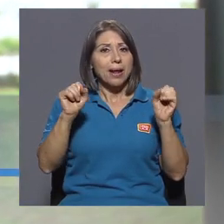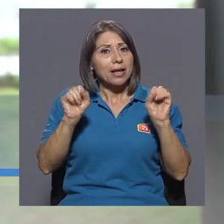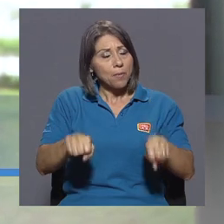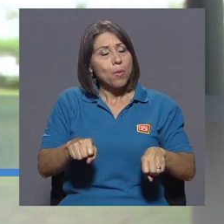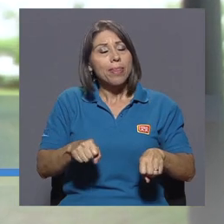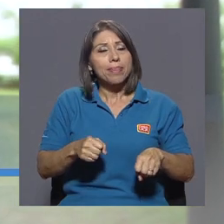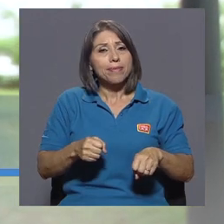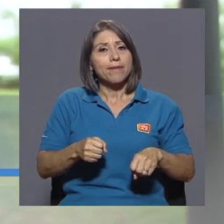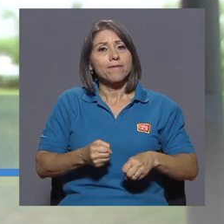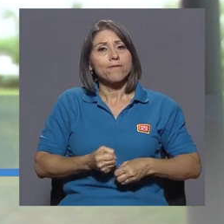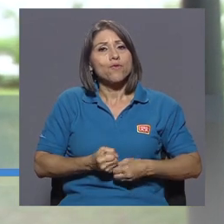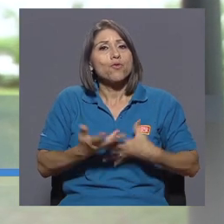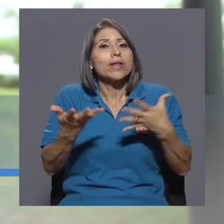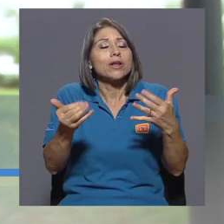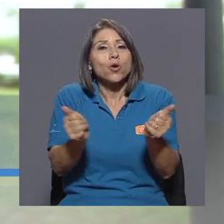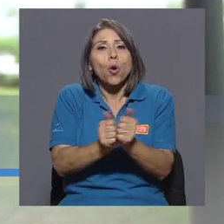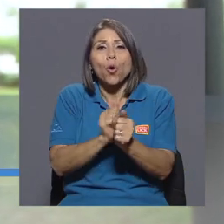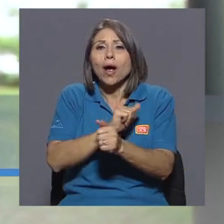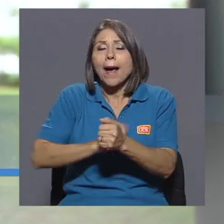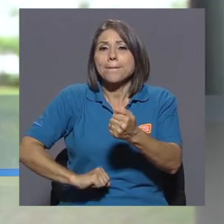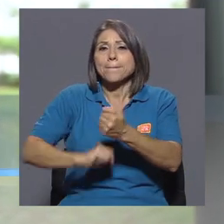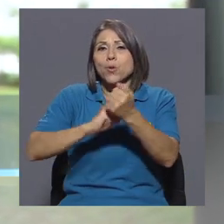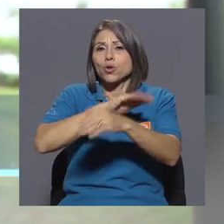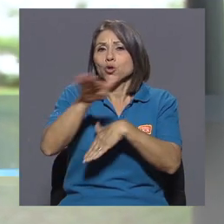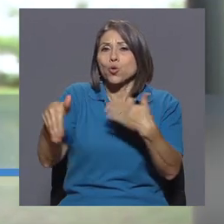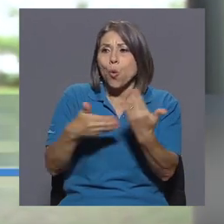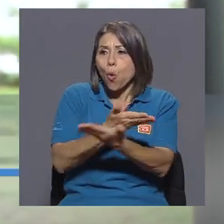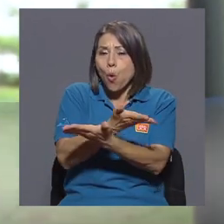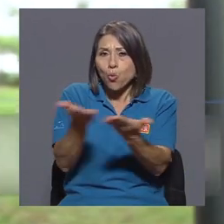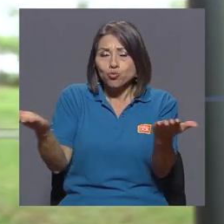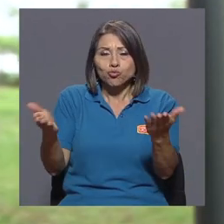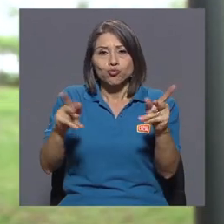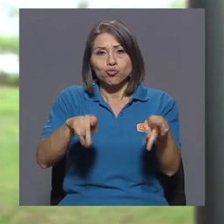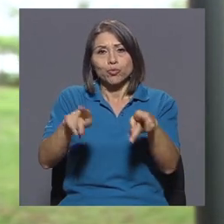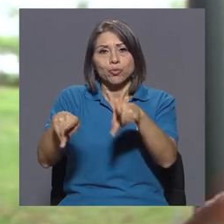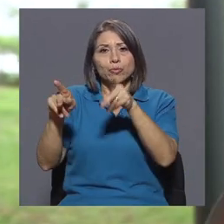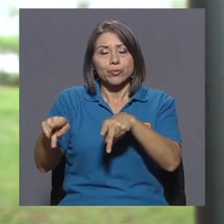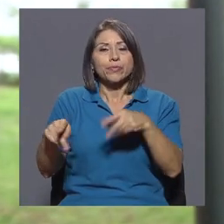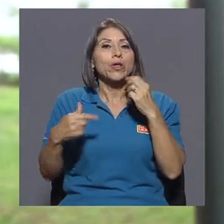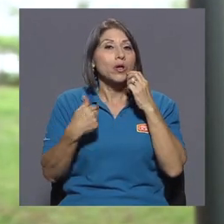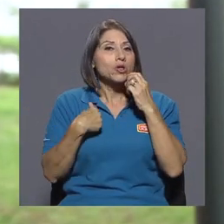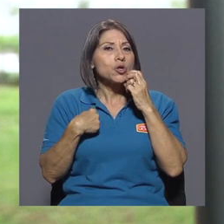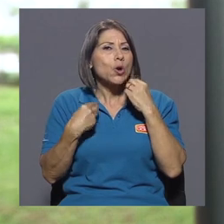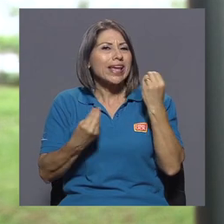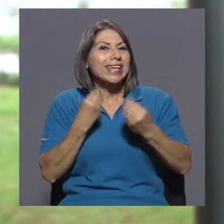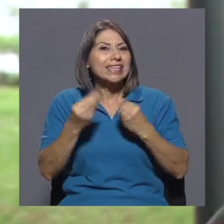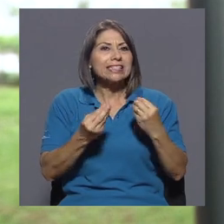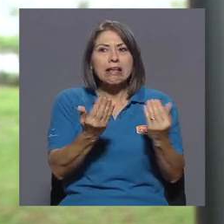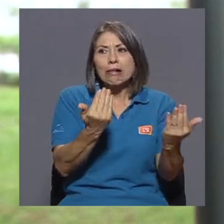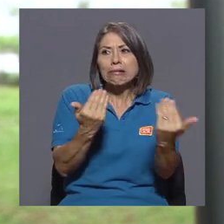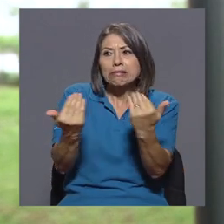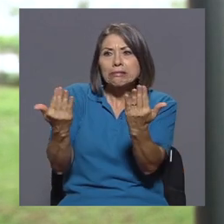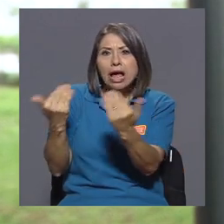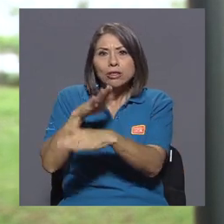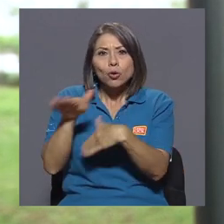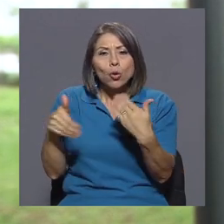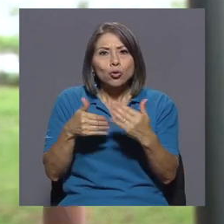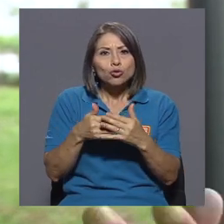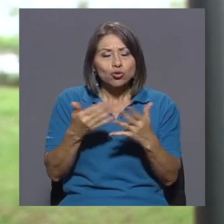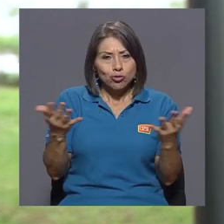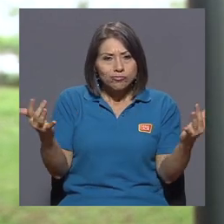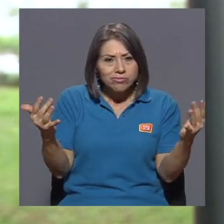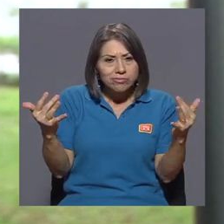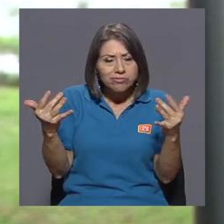con el aporte de todos y todas los miembros del grupo. Entonces yo lo que hice fue convocarlos a todos, reunirlos en grupo,